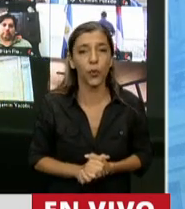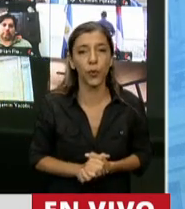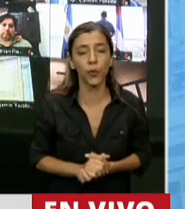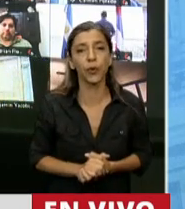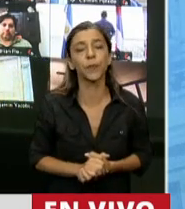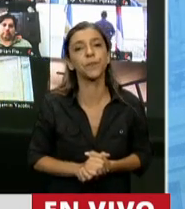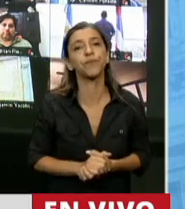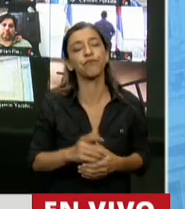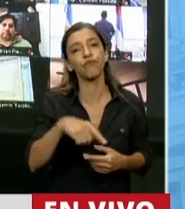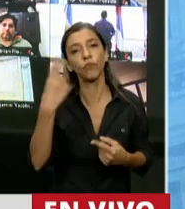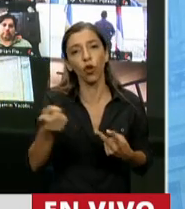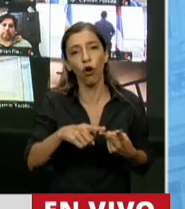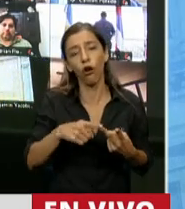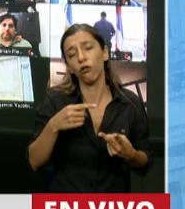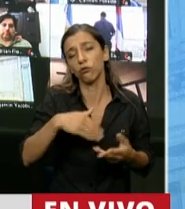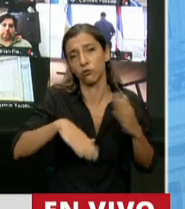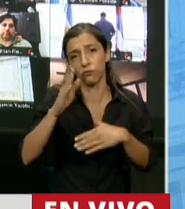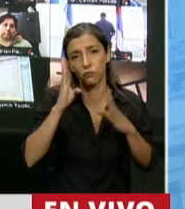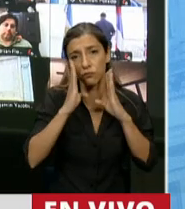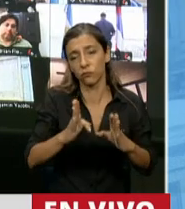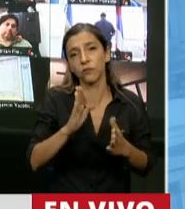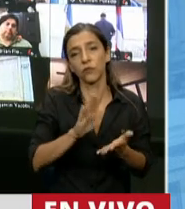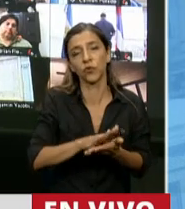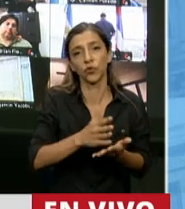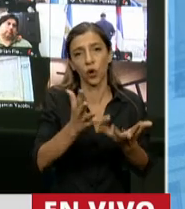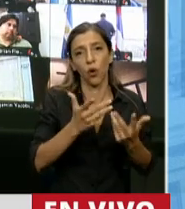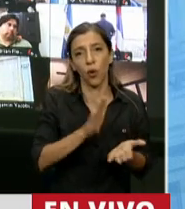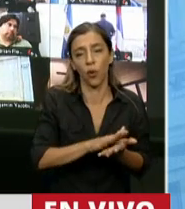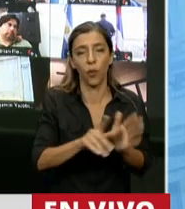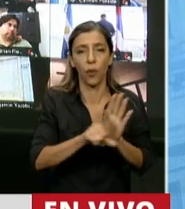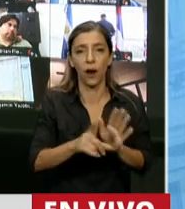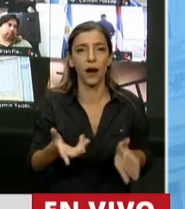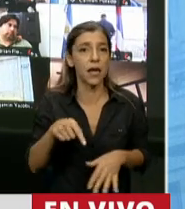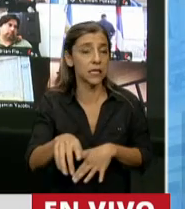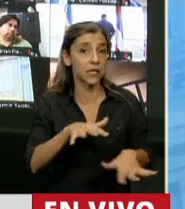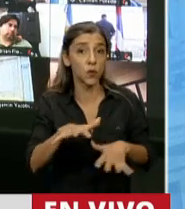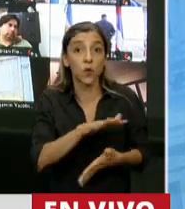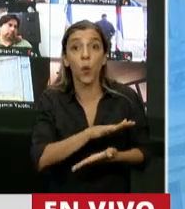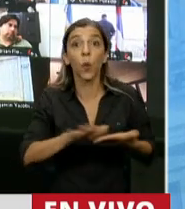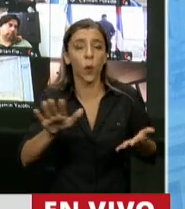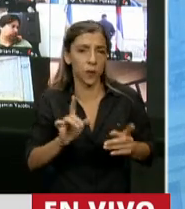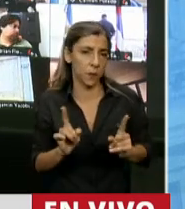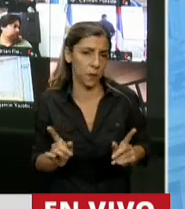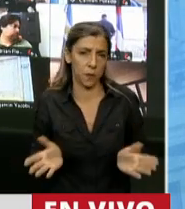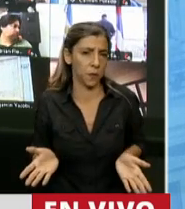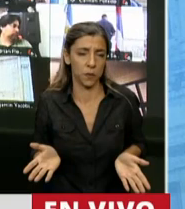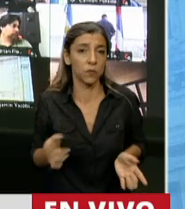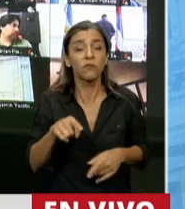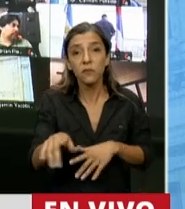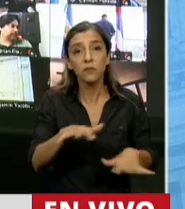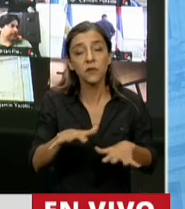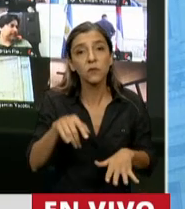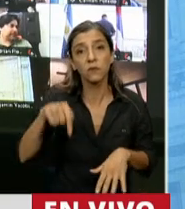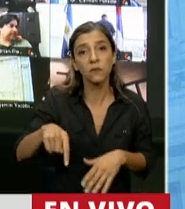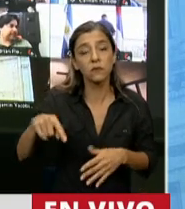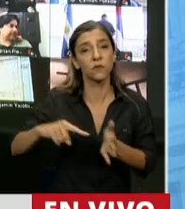con el tratamiento específico de esta ley, señor presidente. Pero esta situación no es nueva, porque esta situación de discriminación que hoy